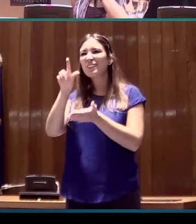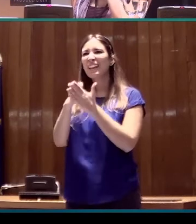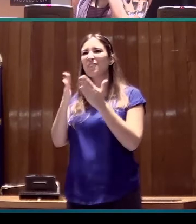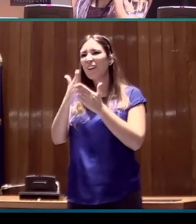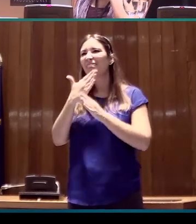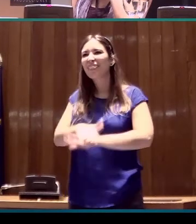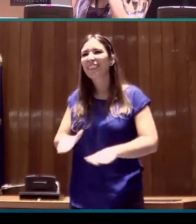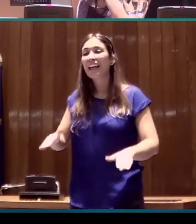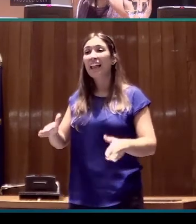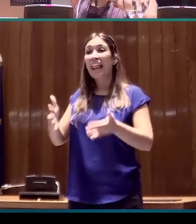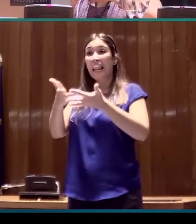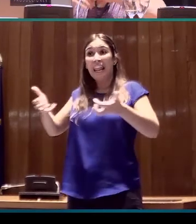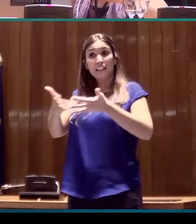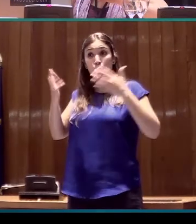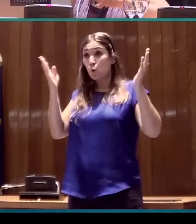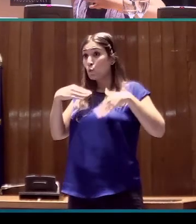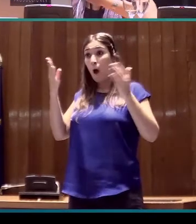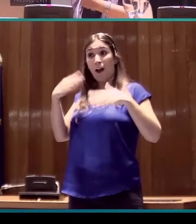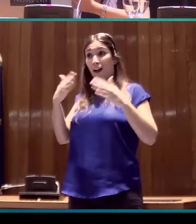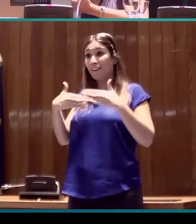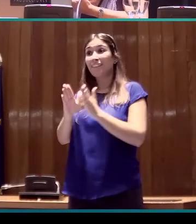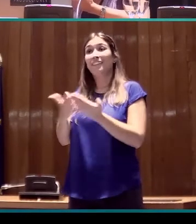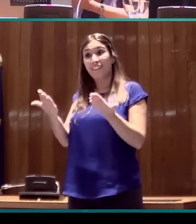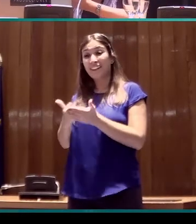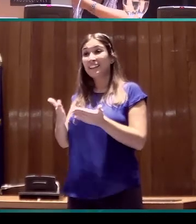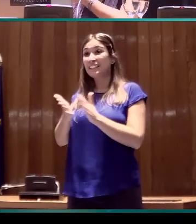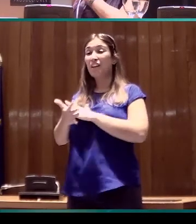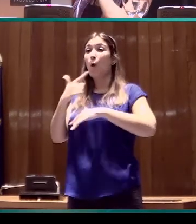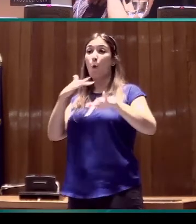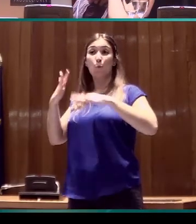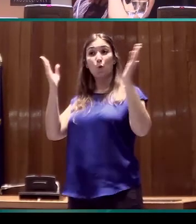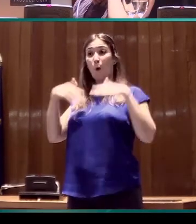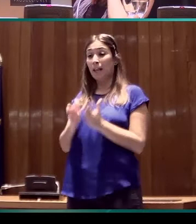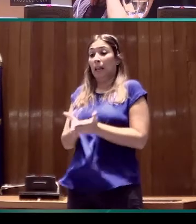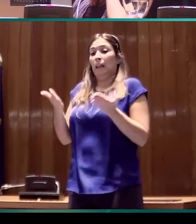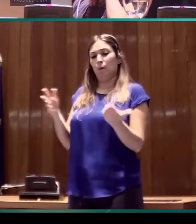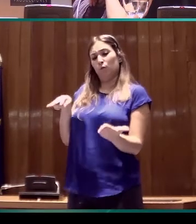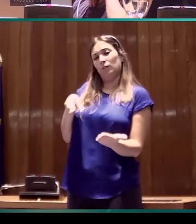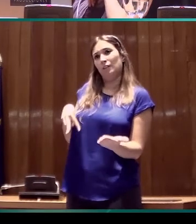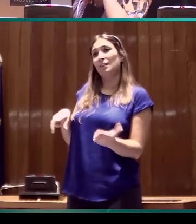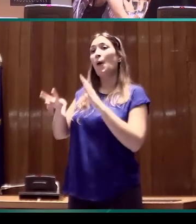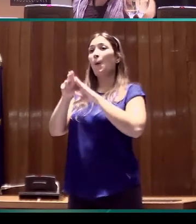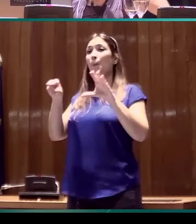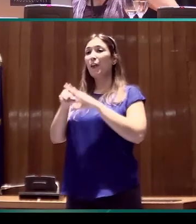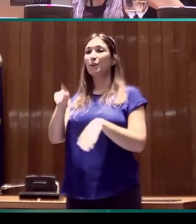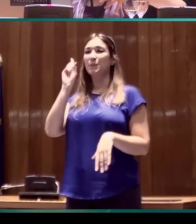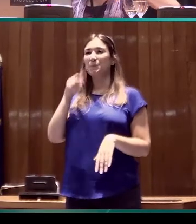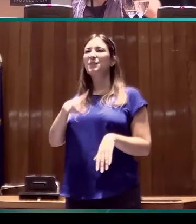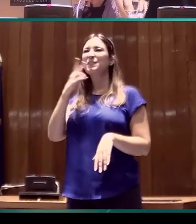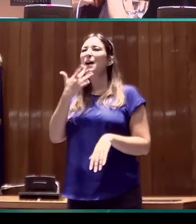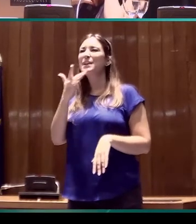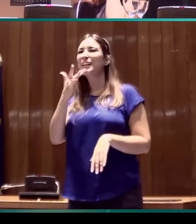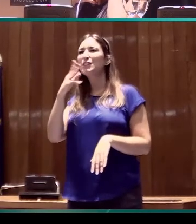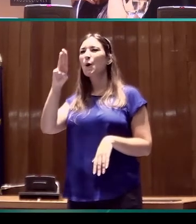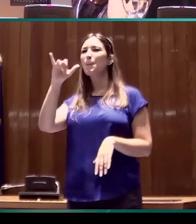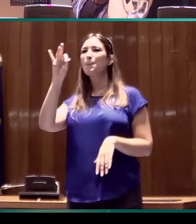en el que no hay letras y es un material de licitación estático. Utilizamos los vídeos de Piolín, que es un material dinámico.